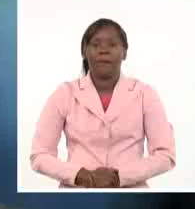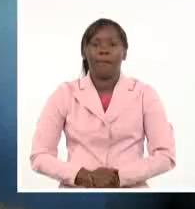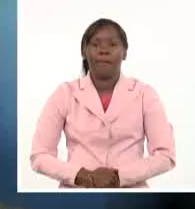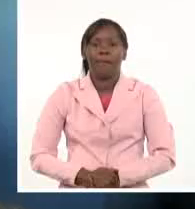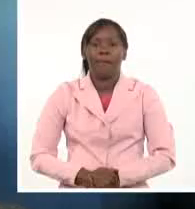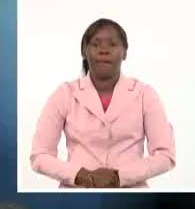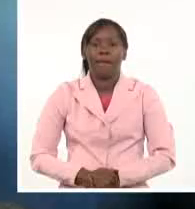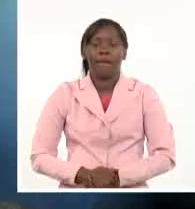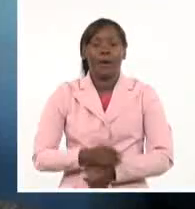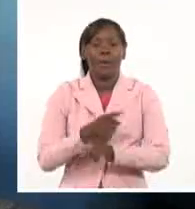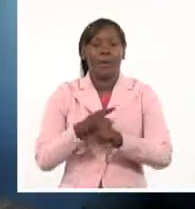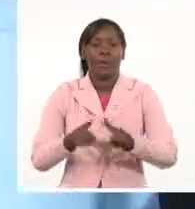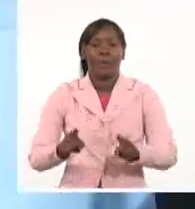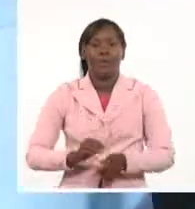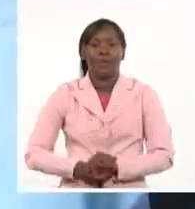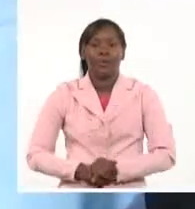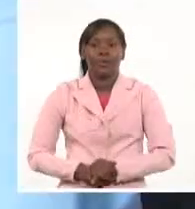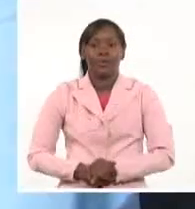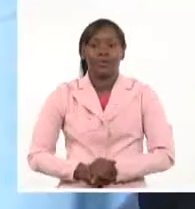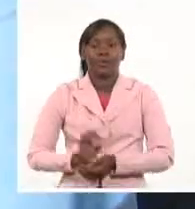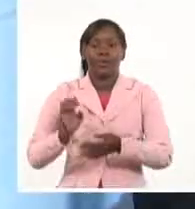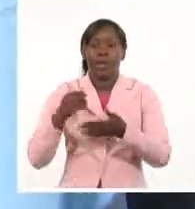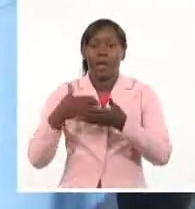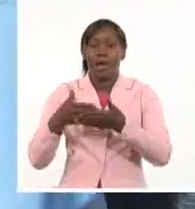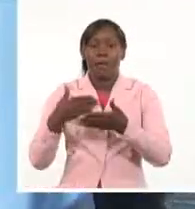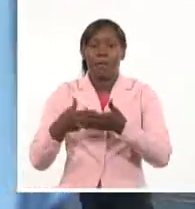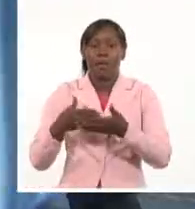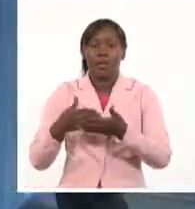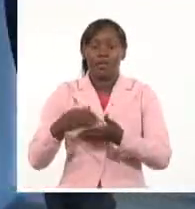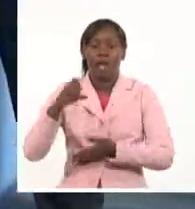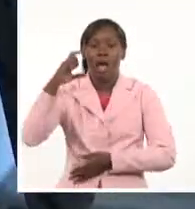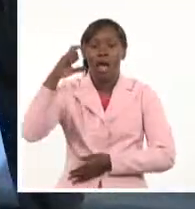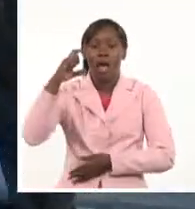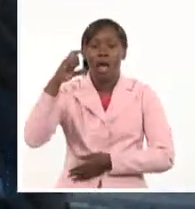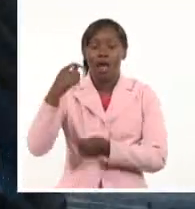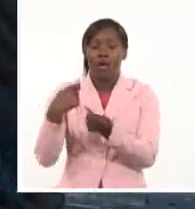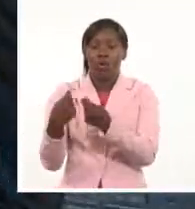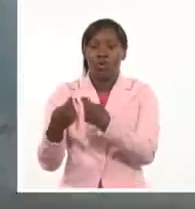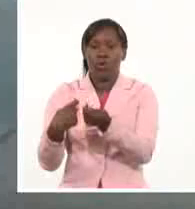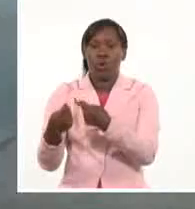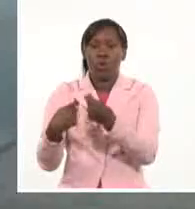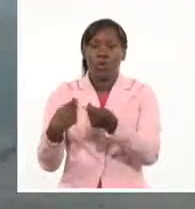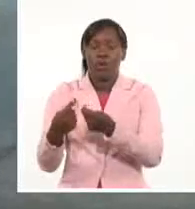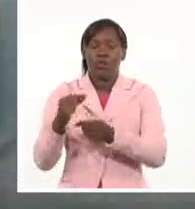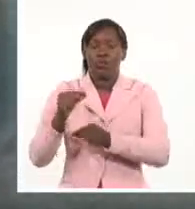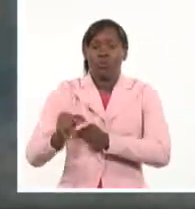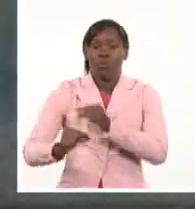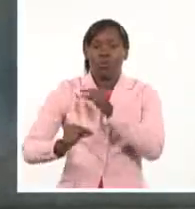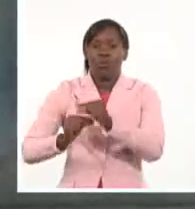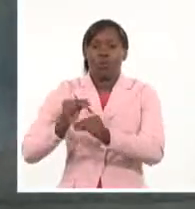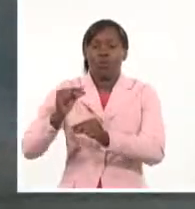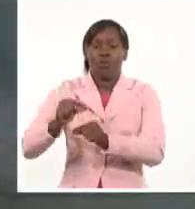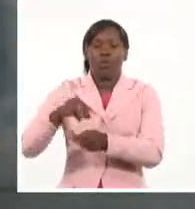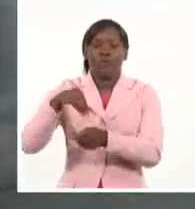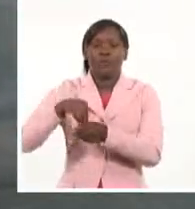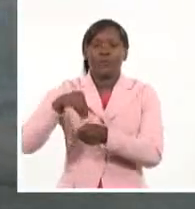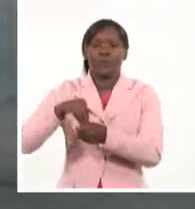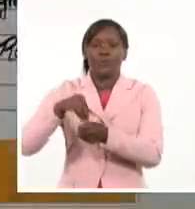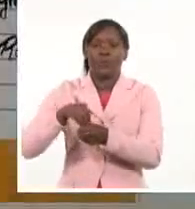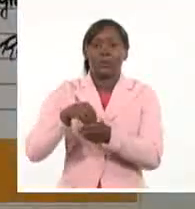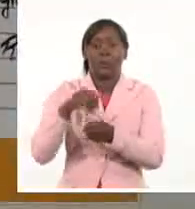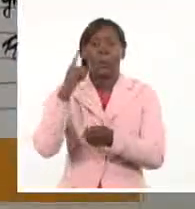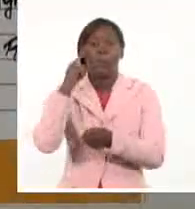En la circulación mercantil minorista, el cumplimiento supera lo planificado y al cierre del año se espera un crecimiento de 450